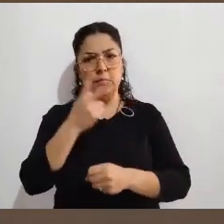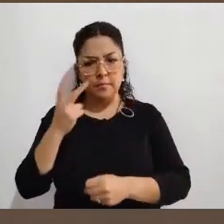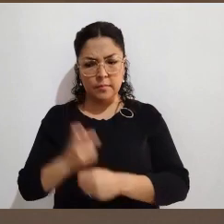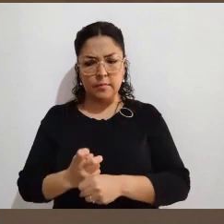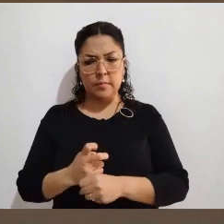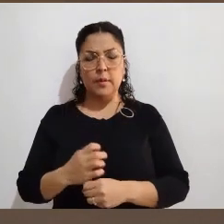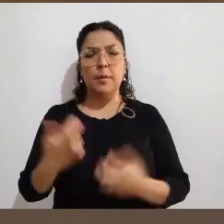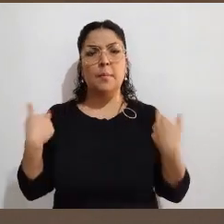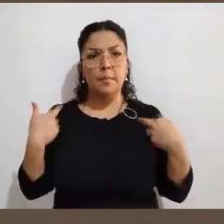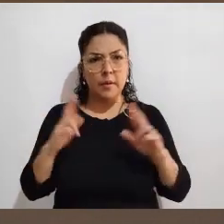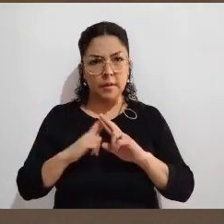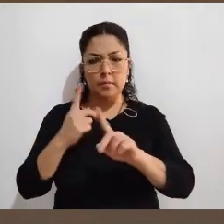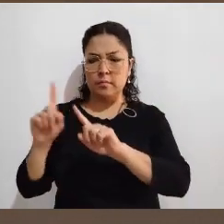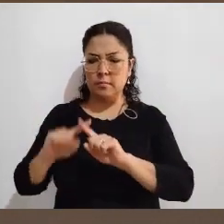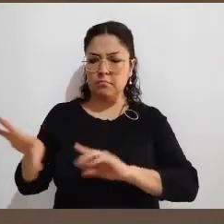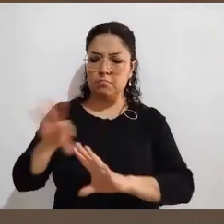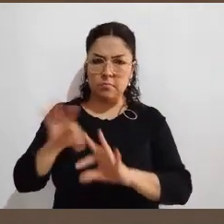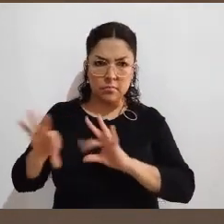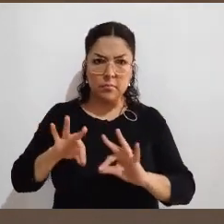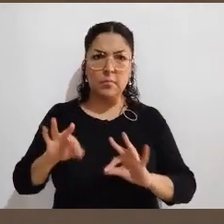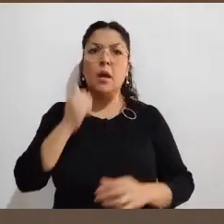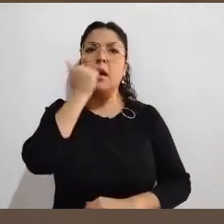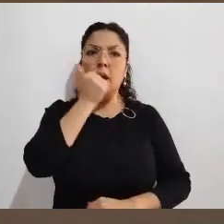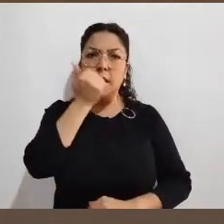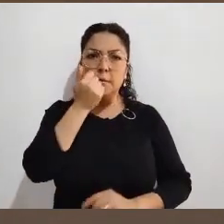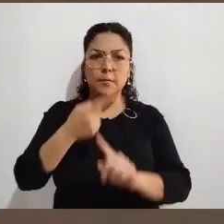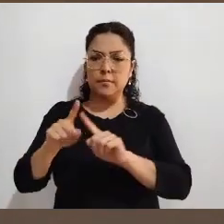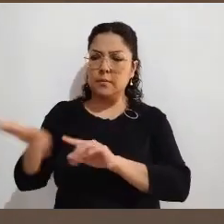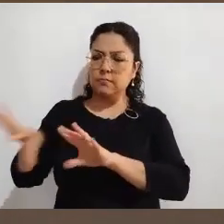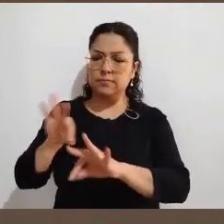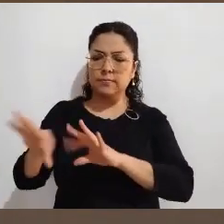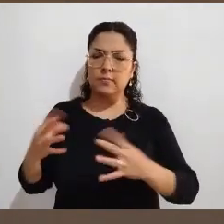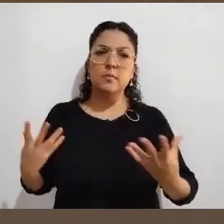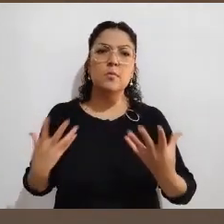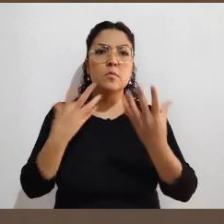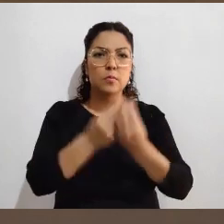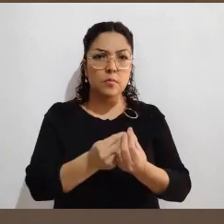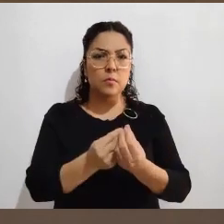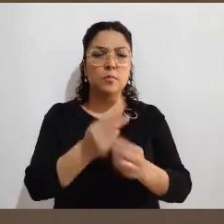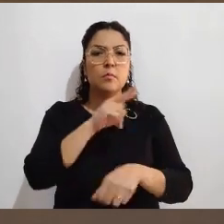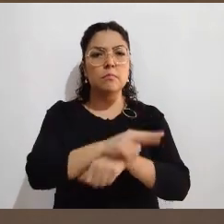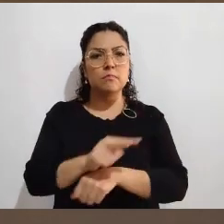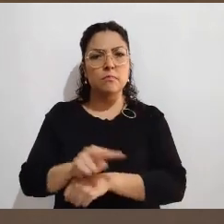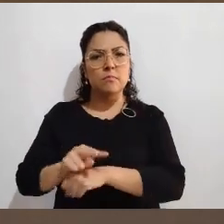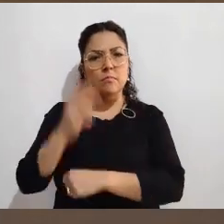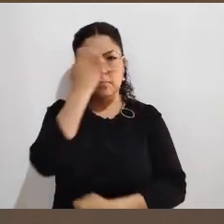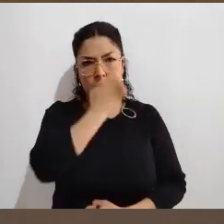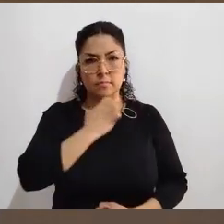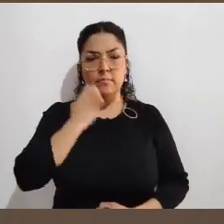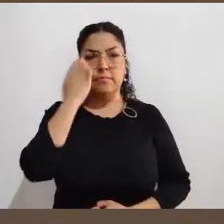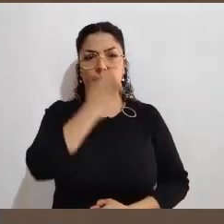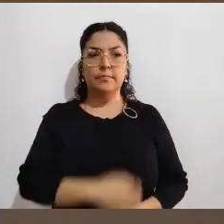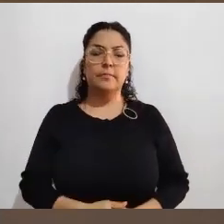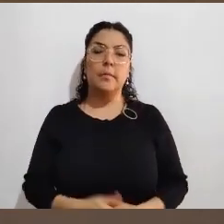de docentes y de alumnos para que pudieran participar en los temas de observación electoral. Entonces, es algo que a mí, además,